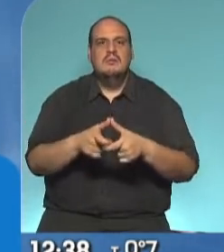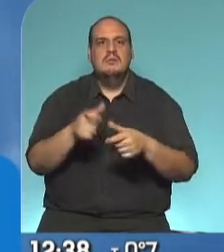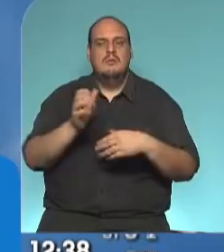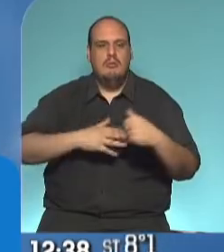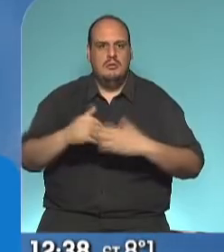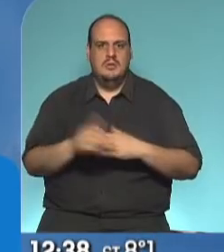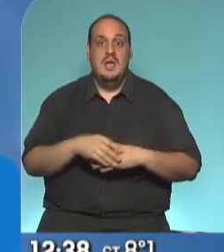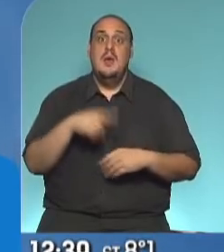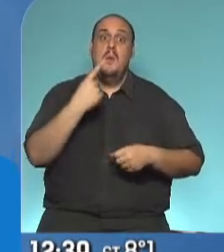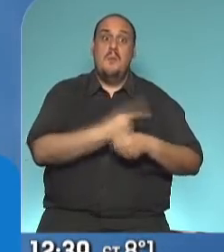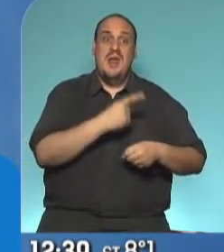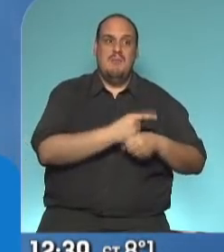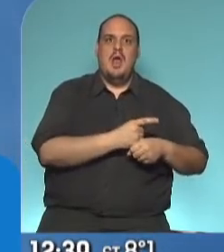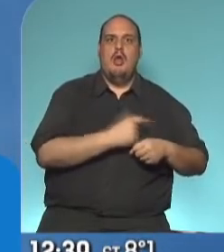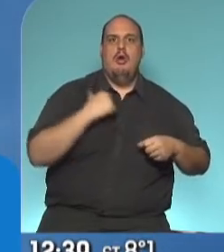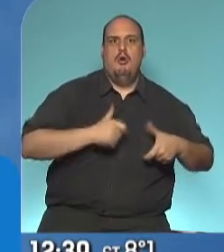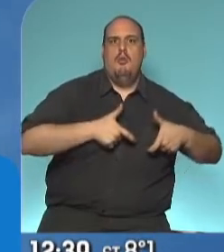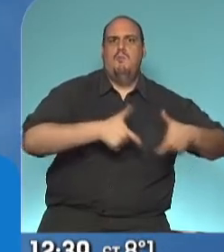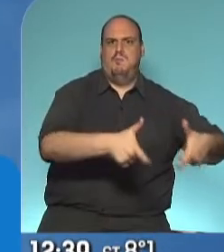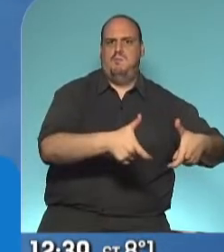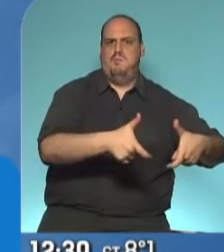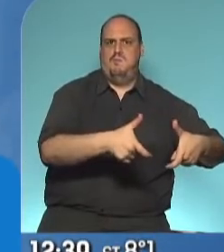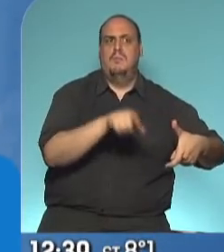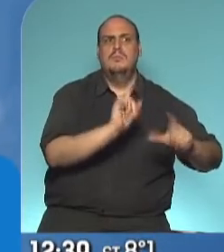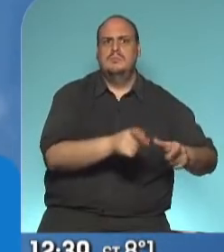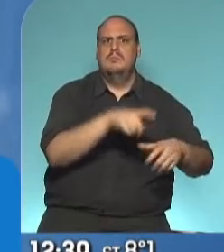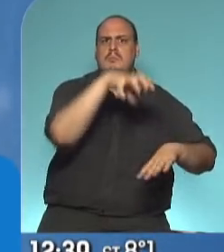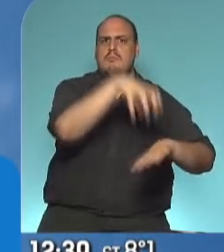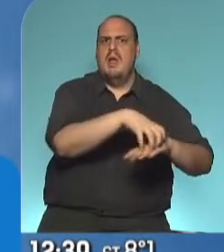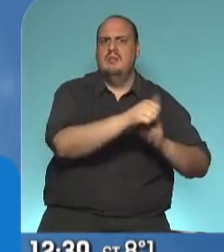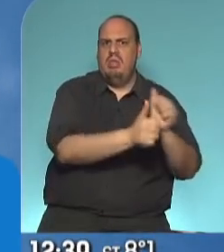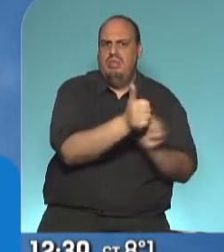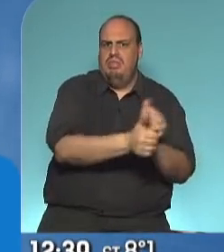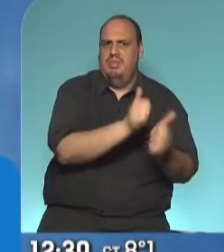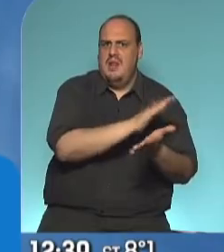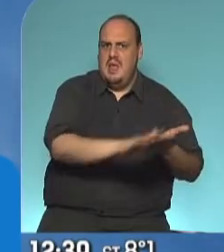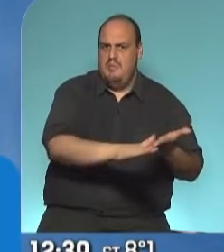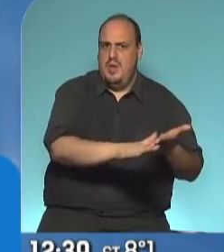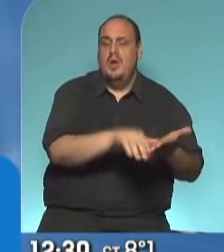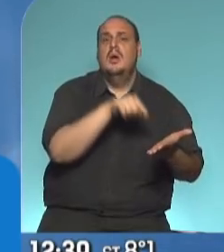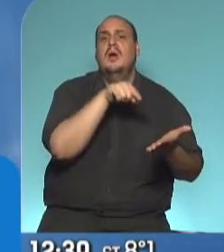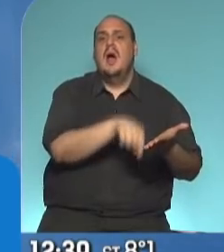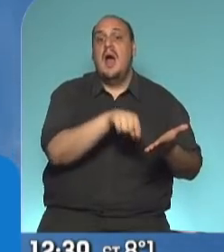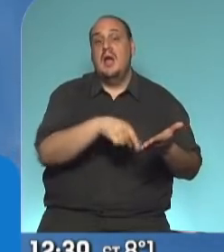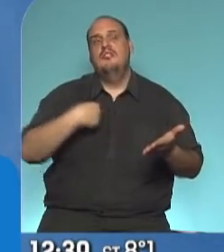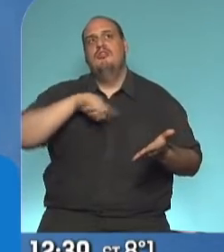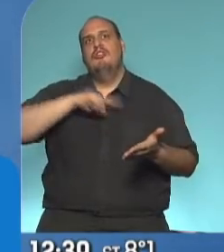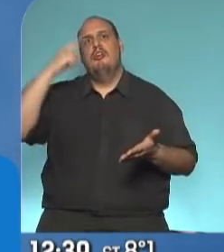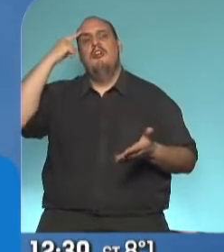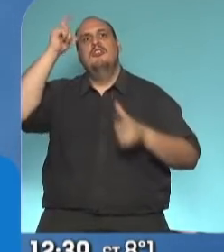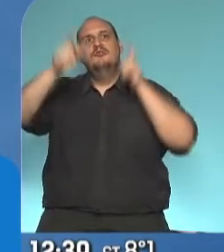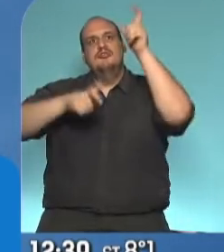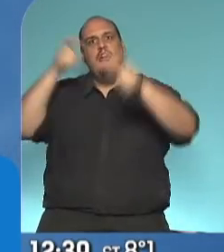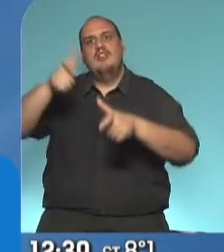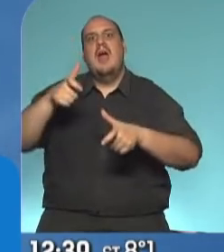terminando con las colectoras troncales y las plantas de tratamiento. Y bueno, ya podemos comenzar entonces a soñar y ejecutar